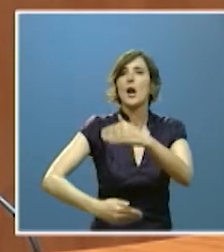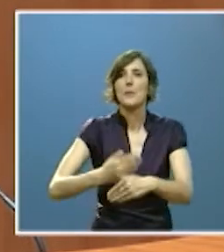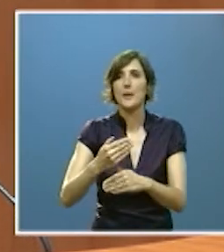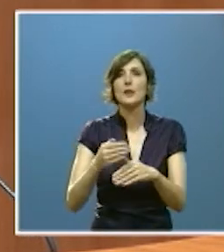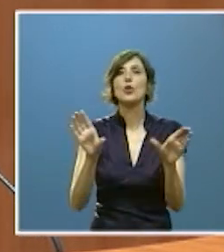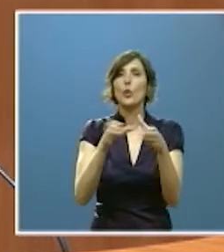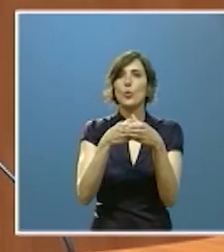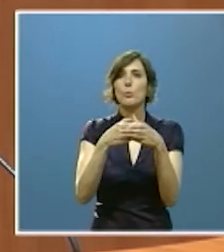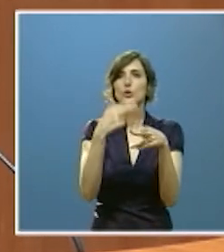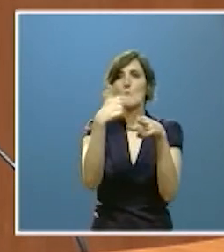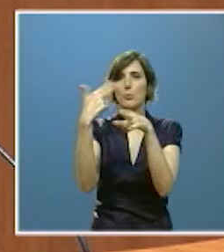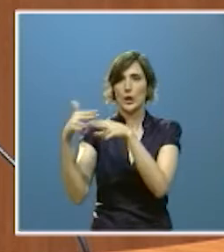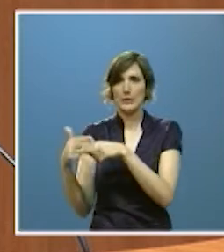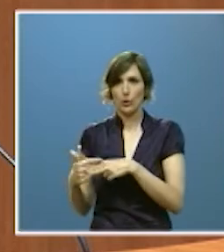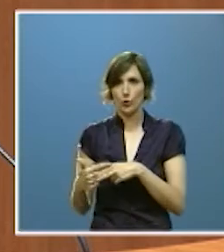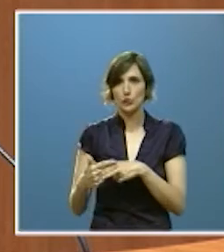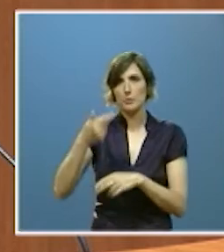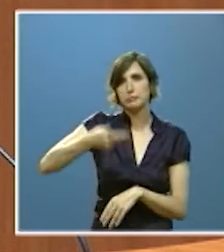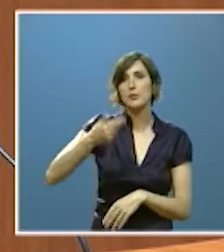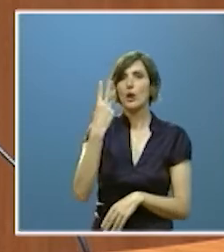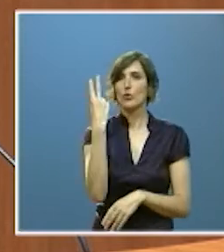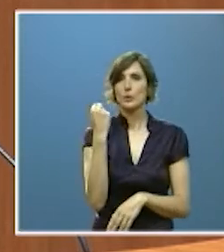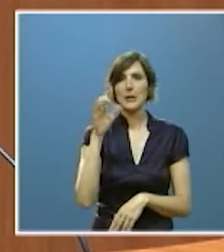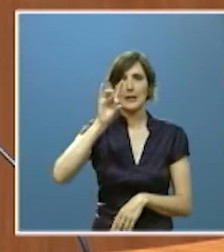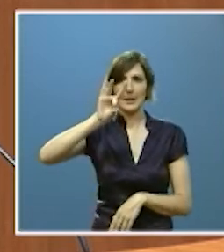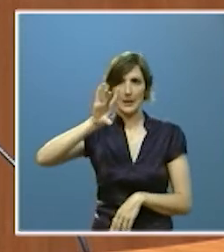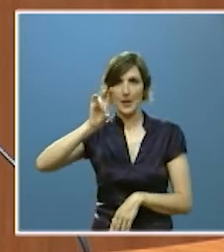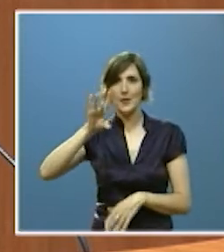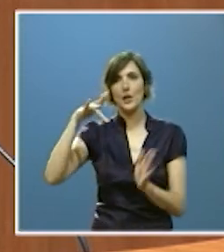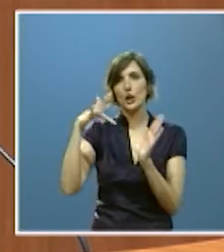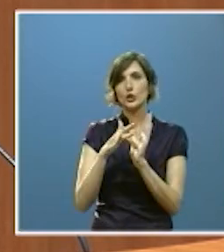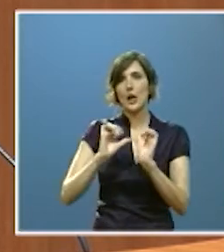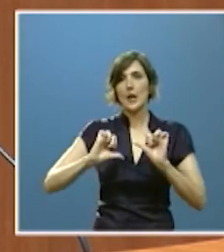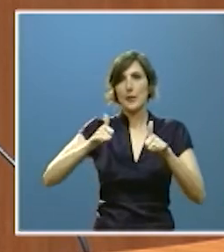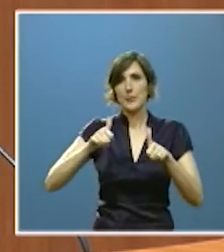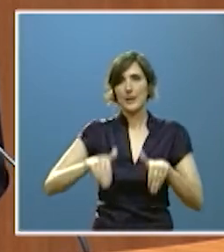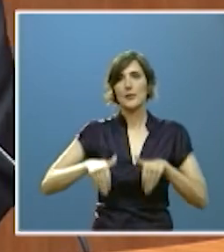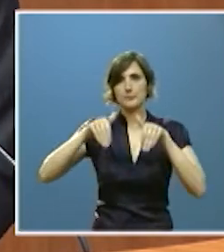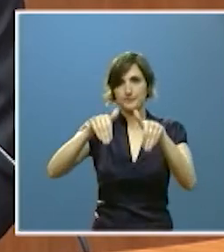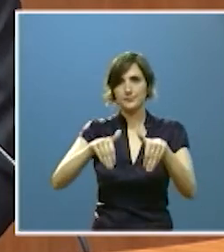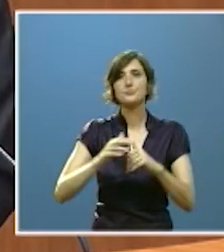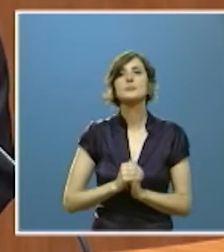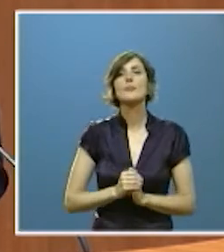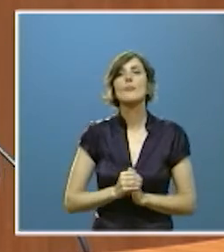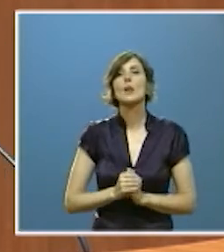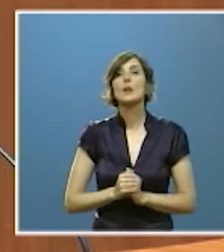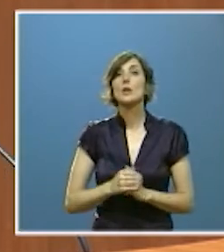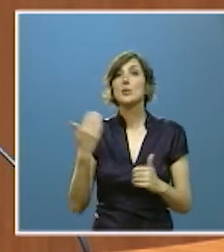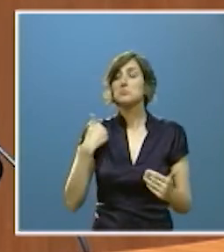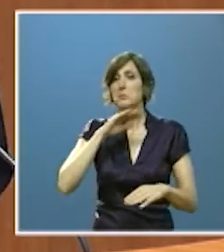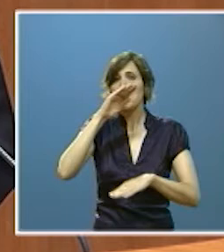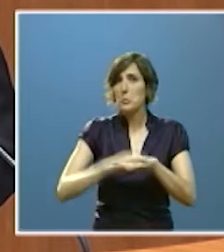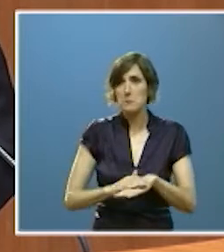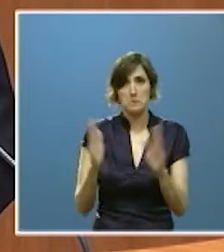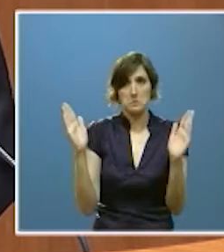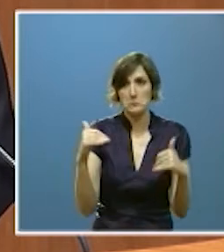los principales grupos de la cámara en 2015 al comienzo de esta legislatura en cumplimiento de ese pacto tras un amplio periodo